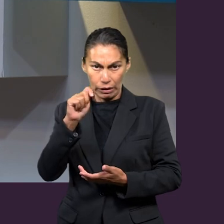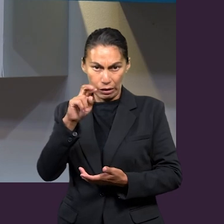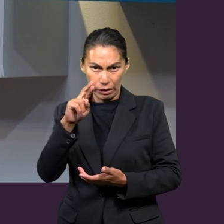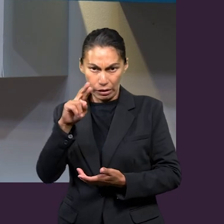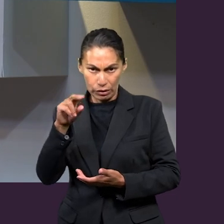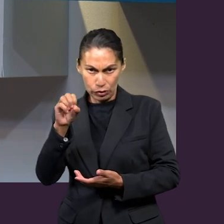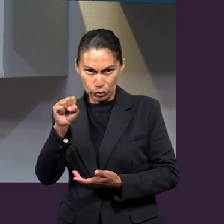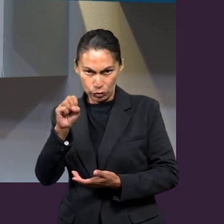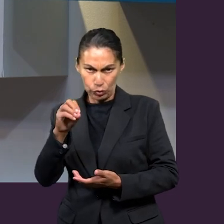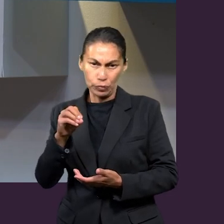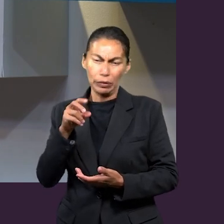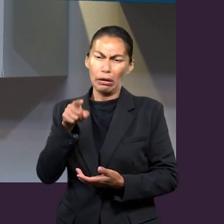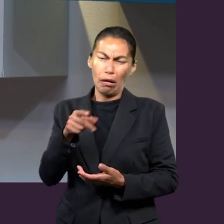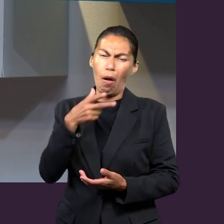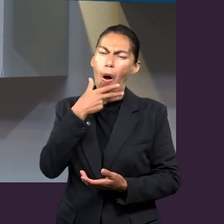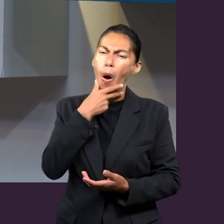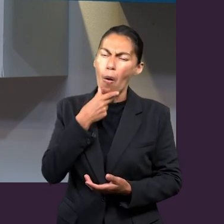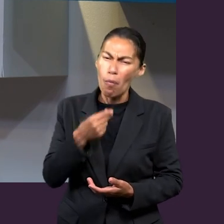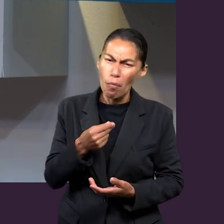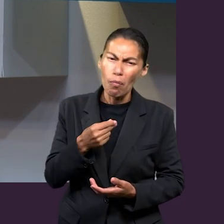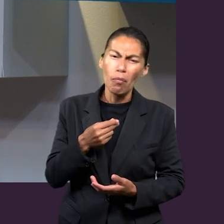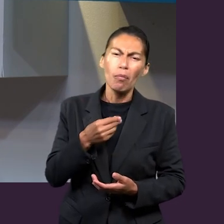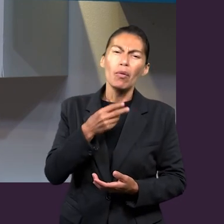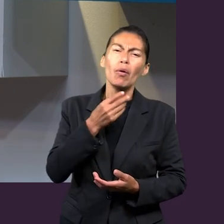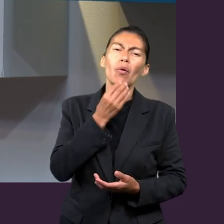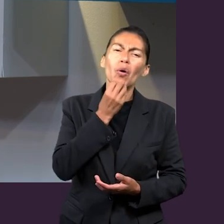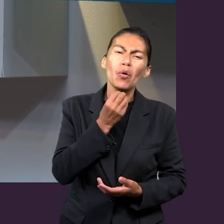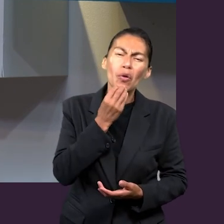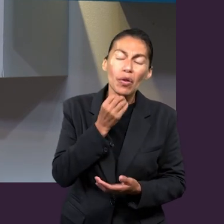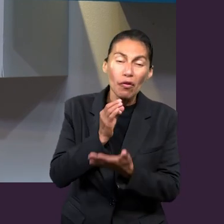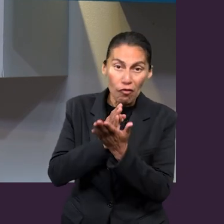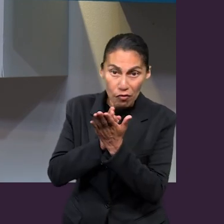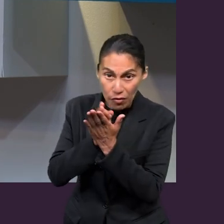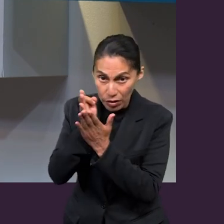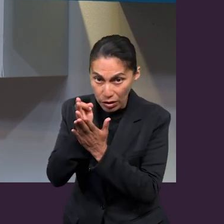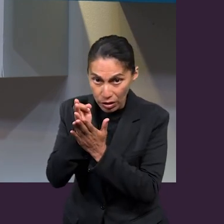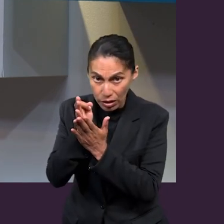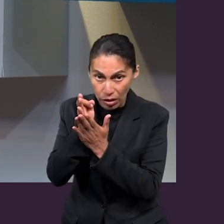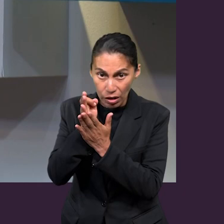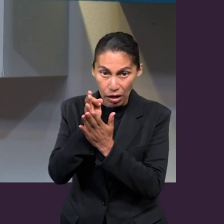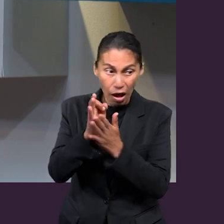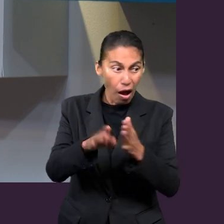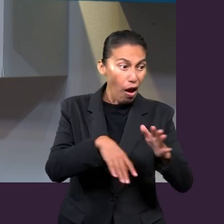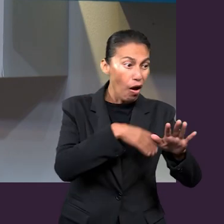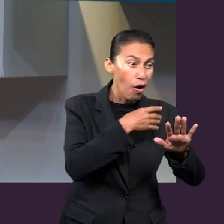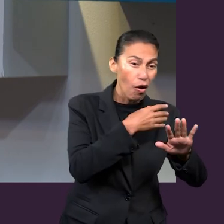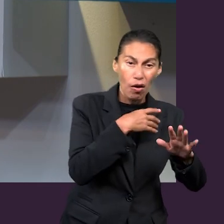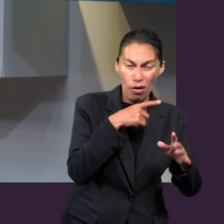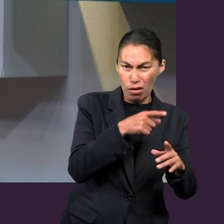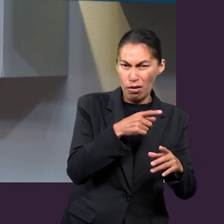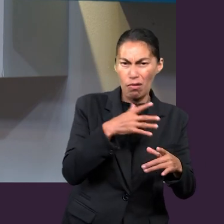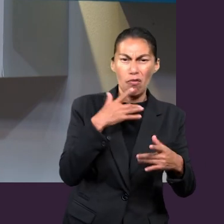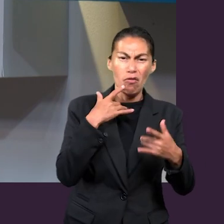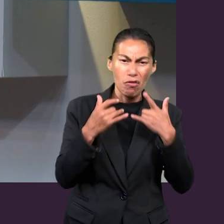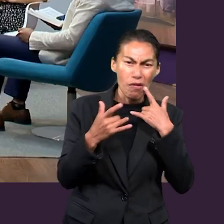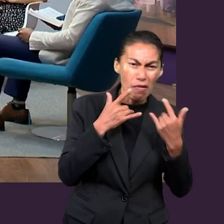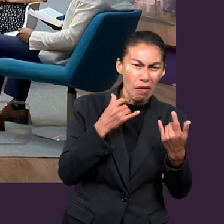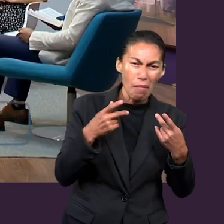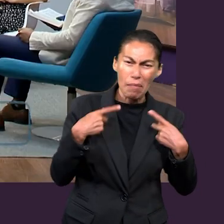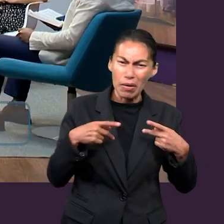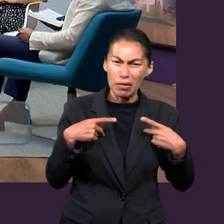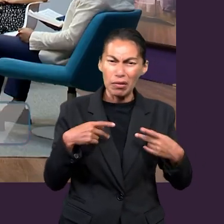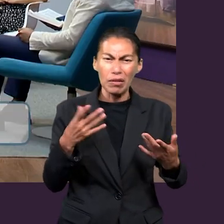de Tarso era un judío, un judío fiel, pero que luchaba contra la herejía,